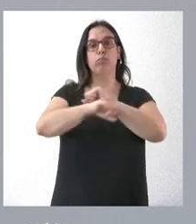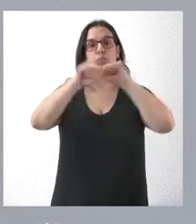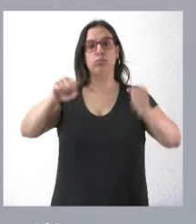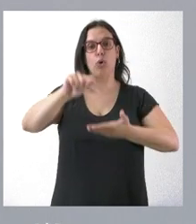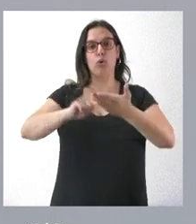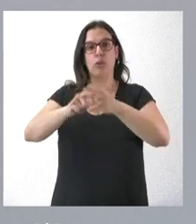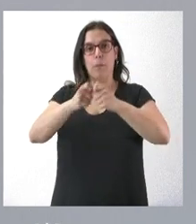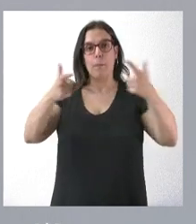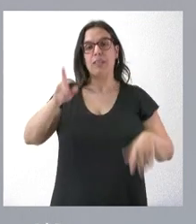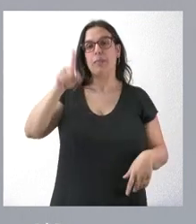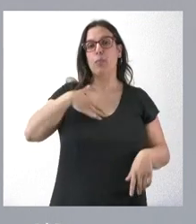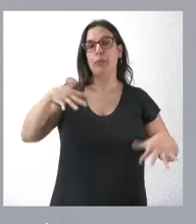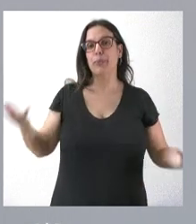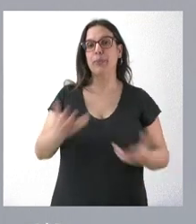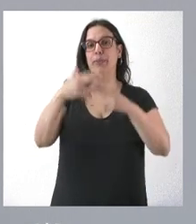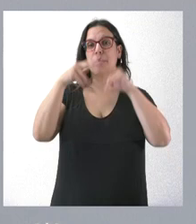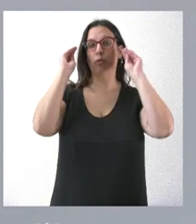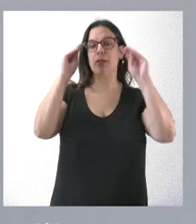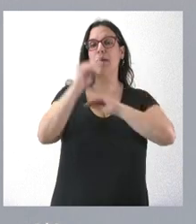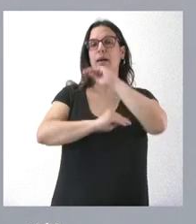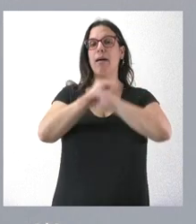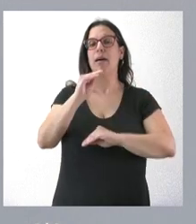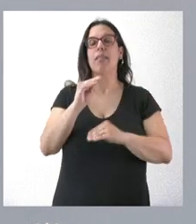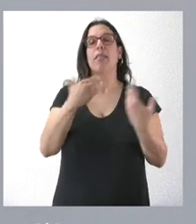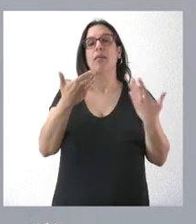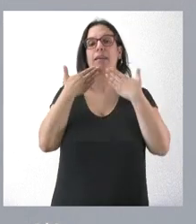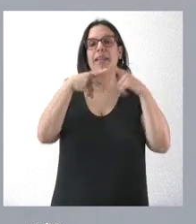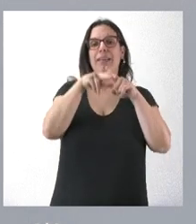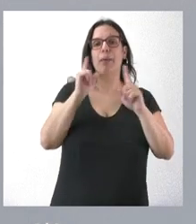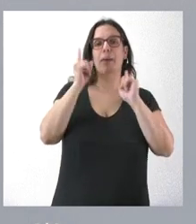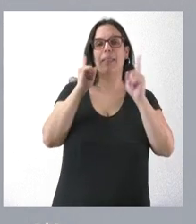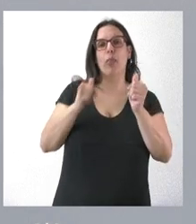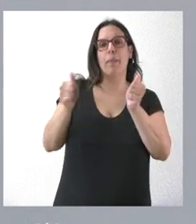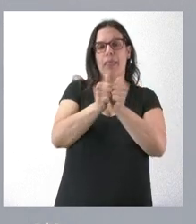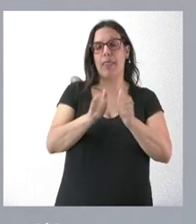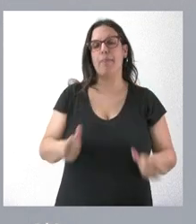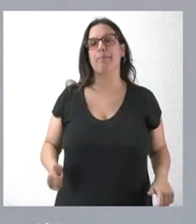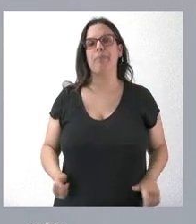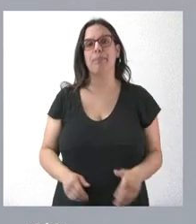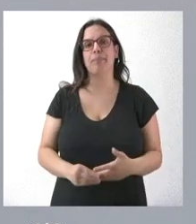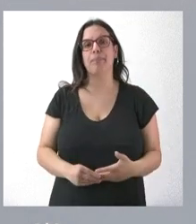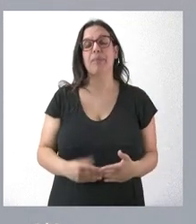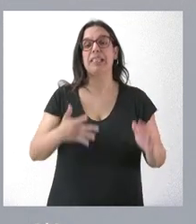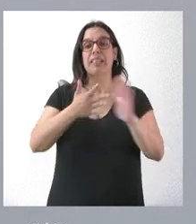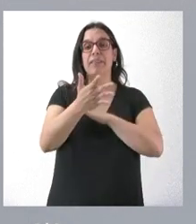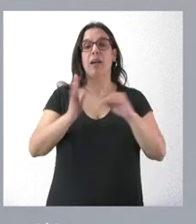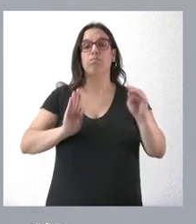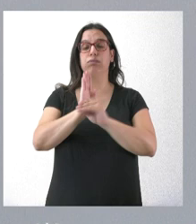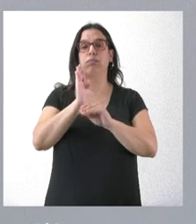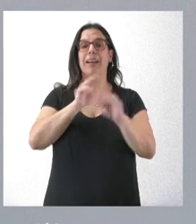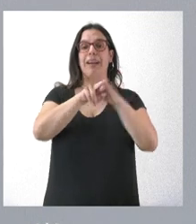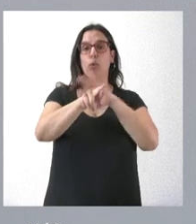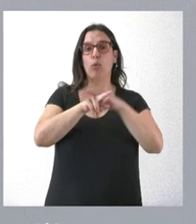y se van a impulsar actividades formativas que se van a realizar mediante talleres de prevención de la dependencia. Se trata de dotar de